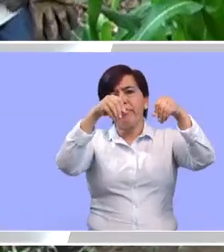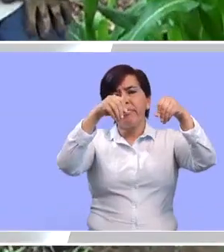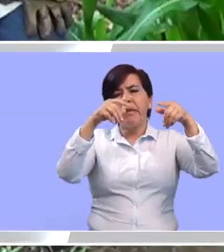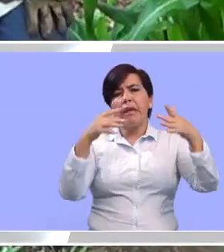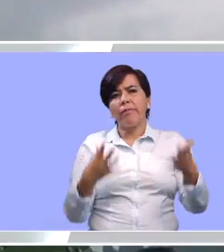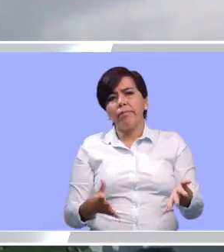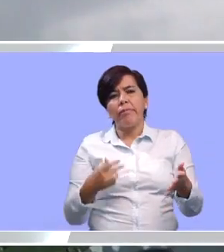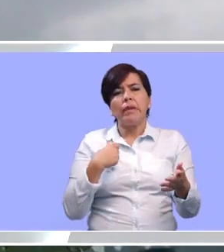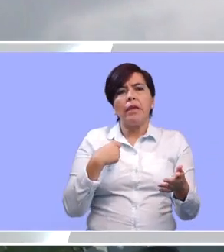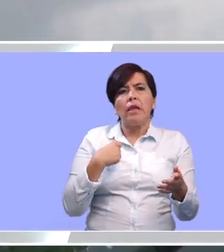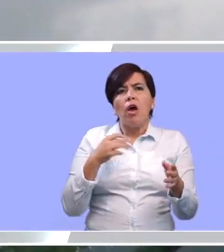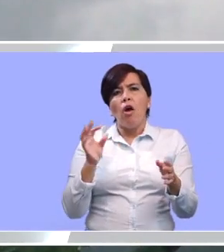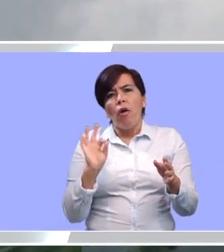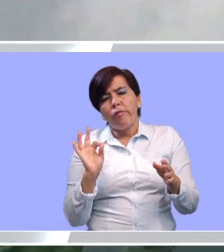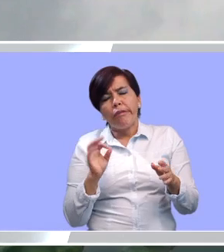mucho la energía.